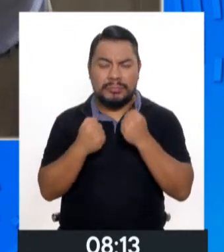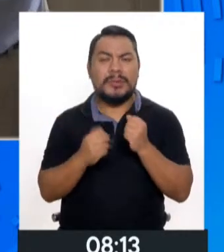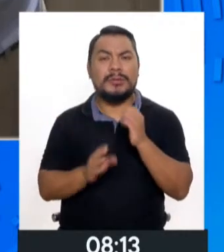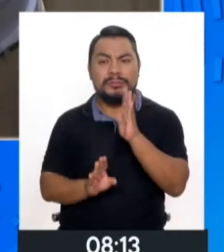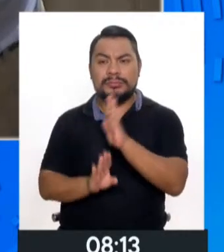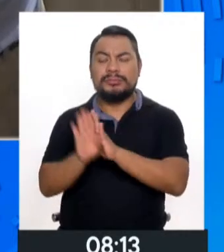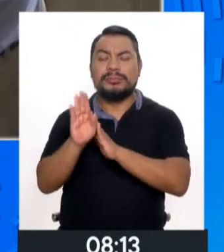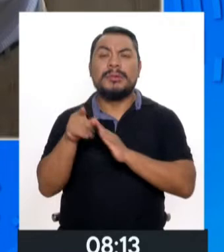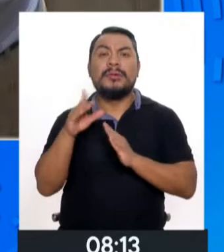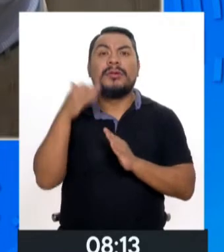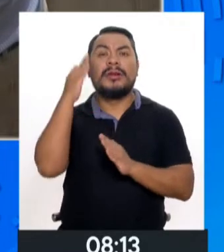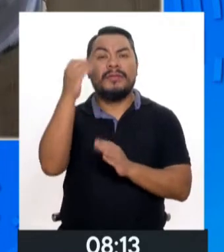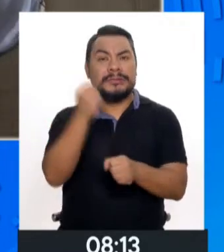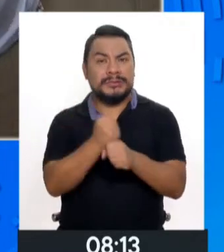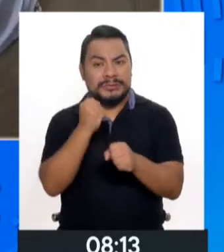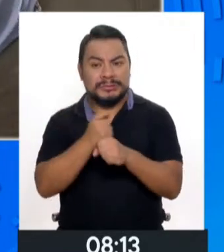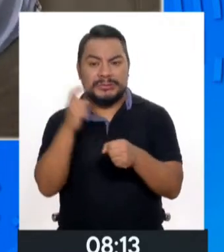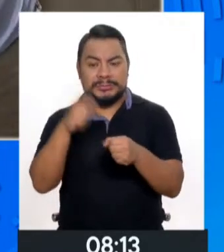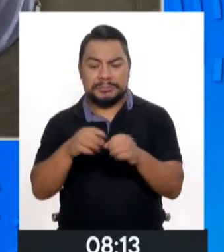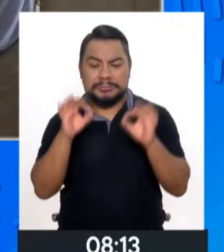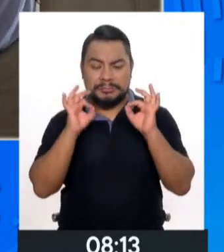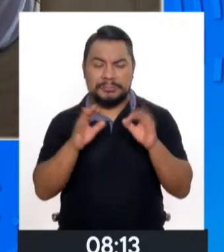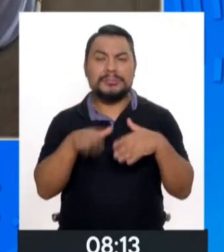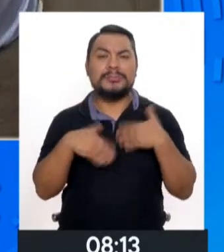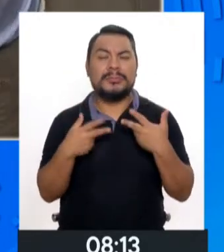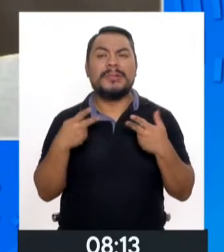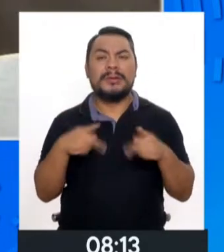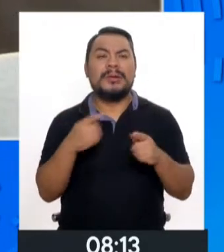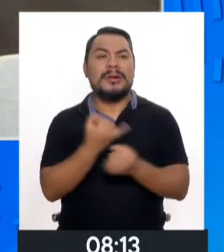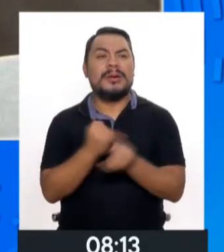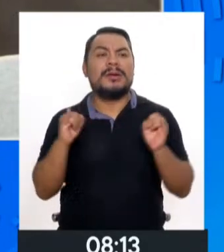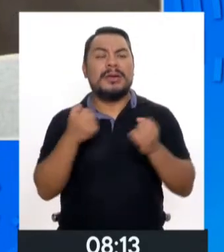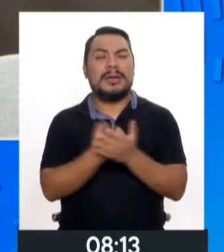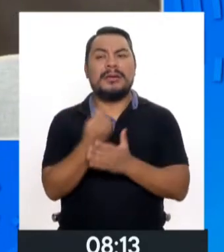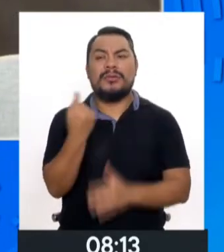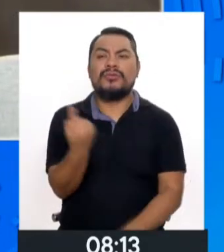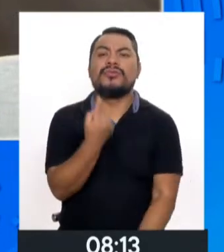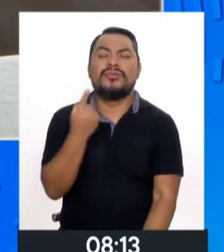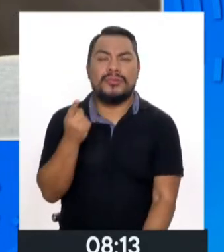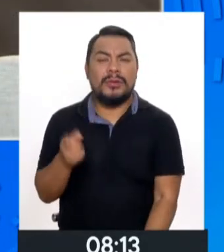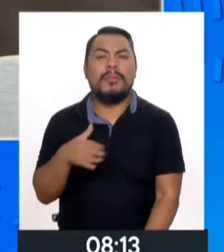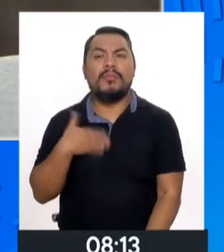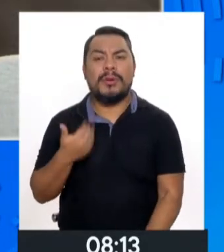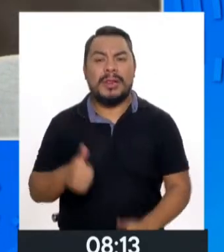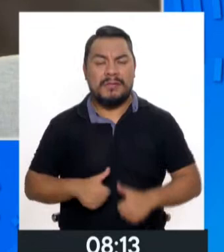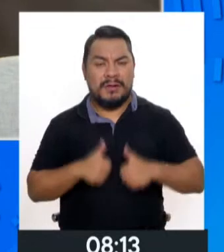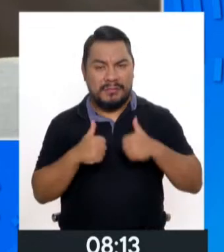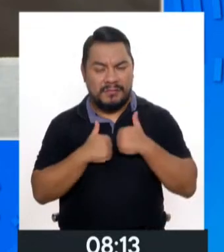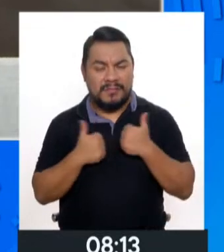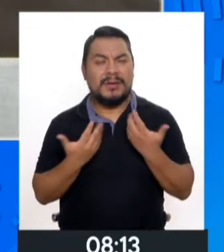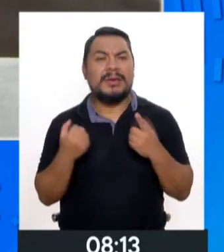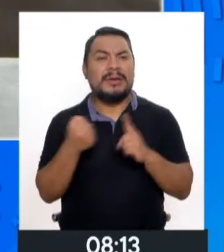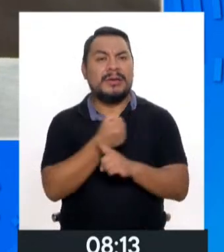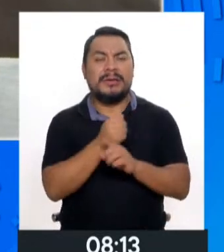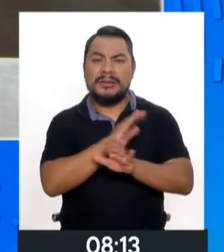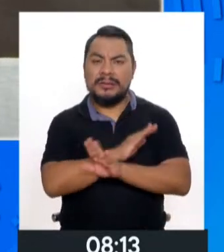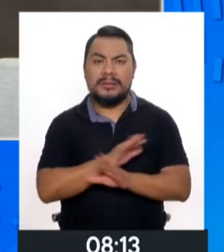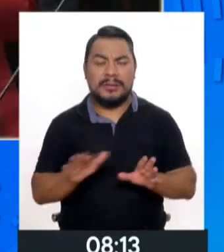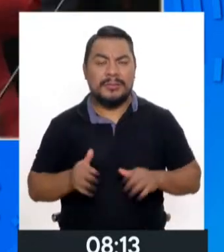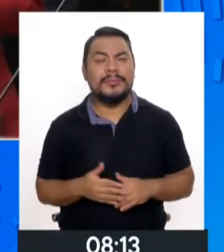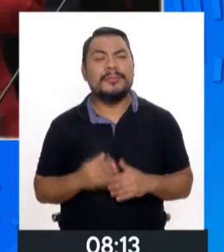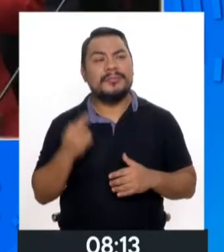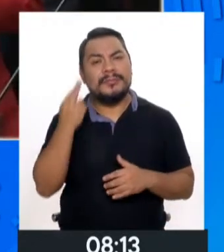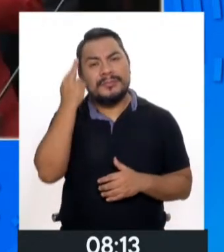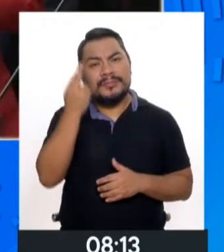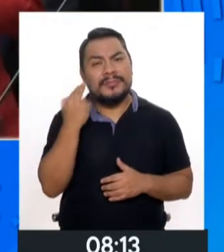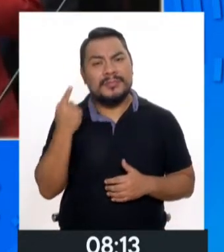salario digno, que le permita una autonomía económica de manera que pueda vivir libre de violencia. Por eso es que